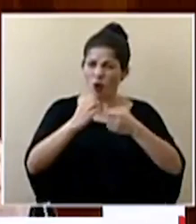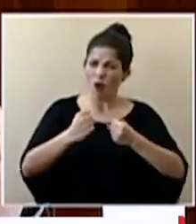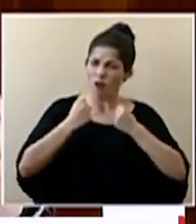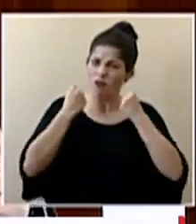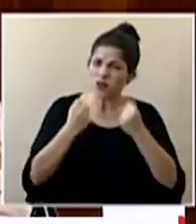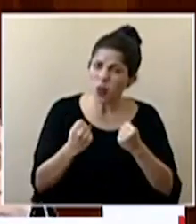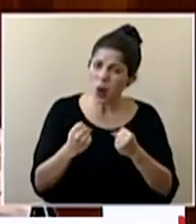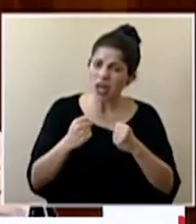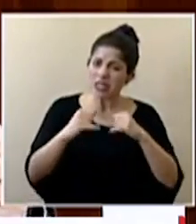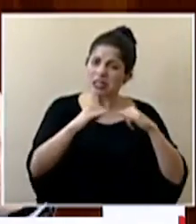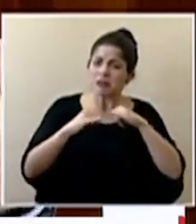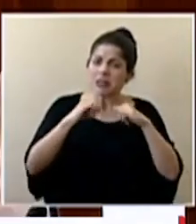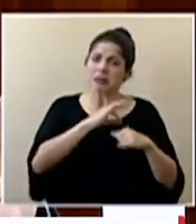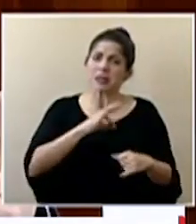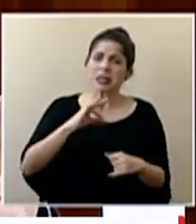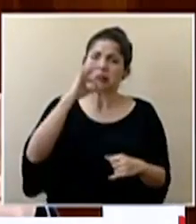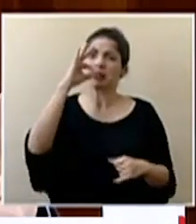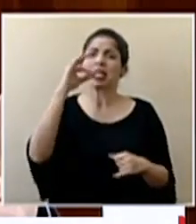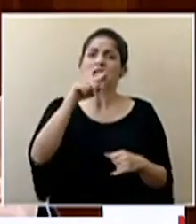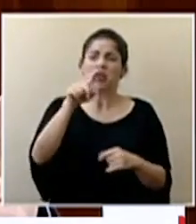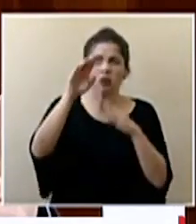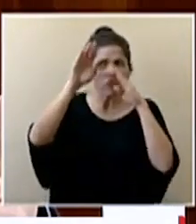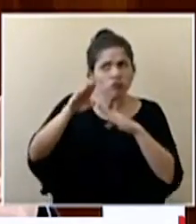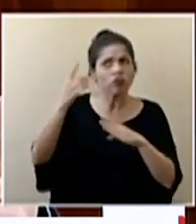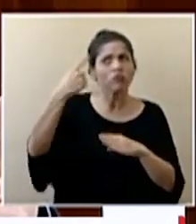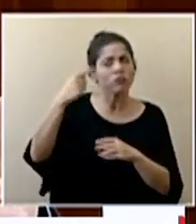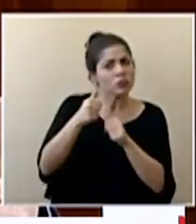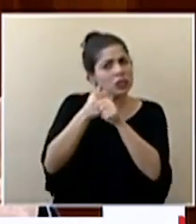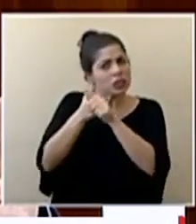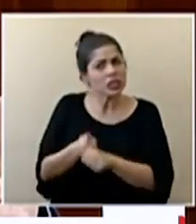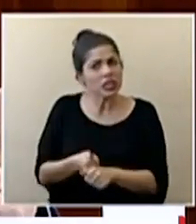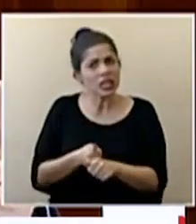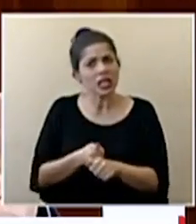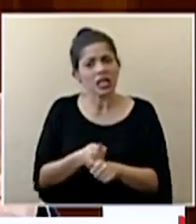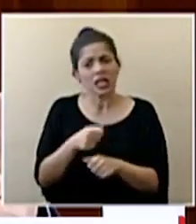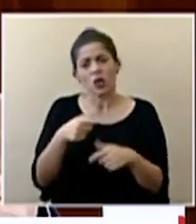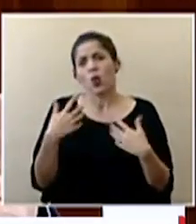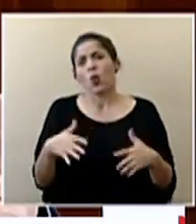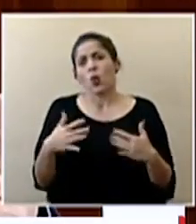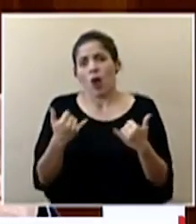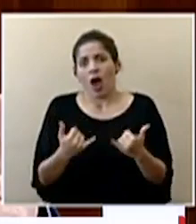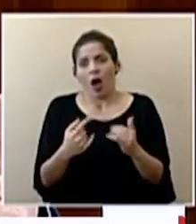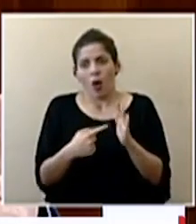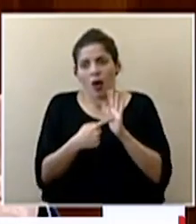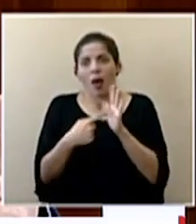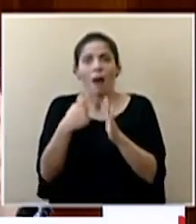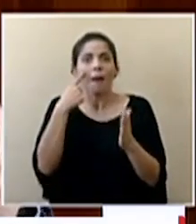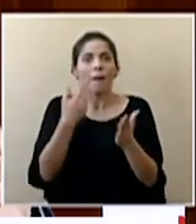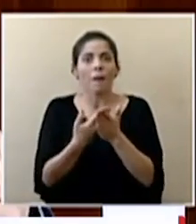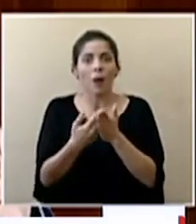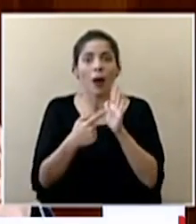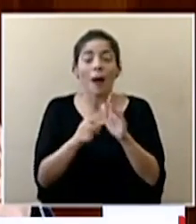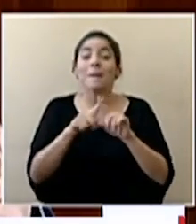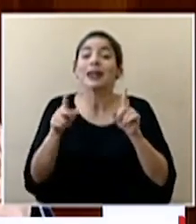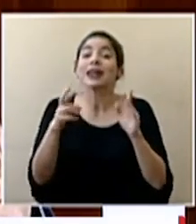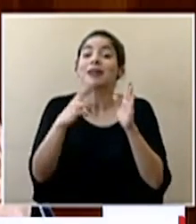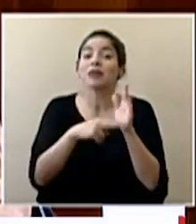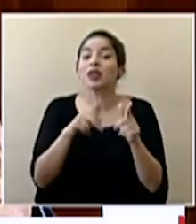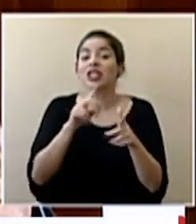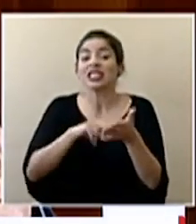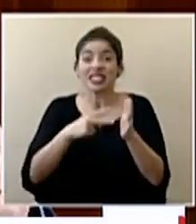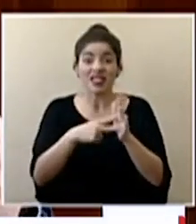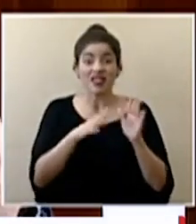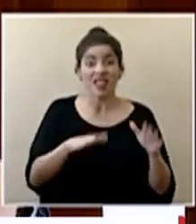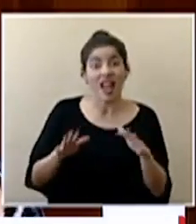estar bajo un mismo espíritu y al hacer caso a las medidas se está reflejando pero insisto no podemos